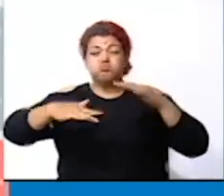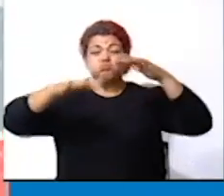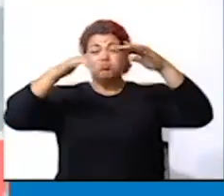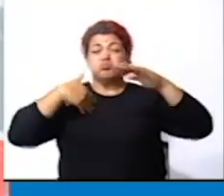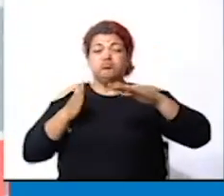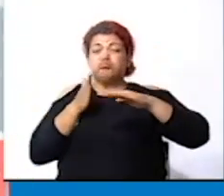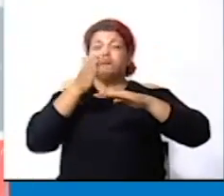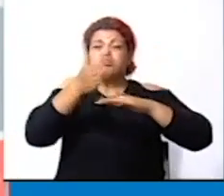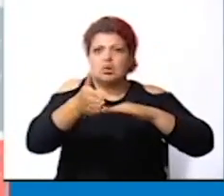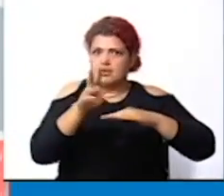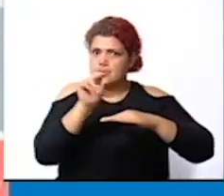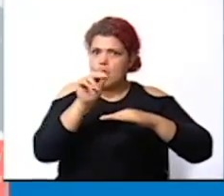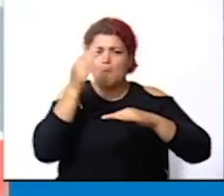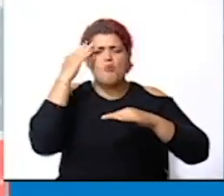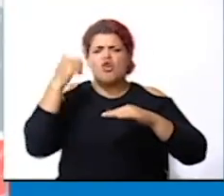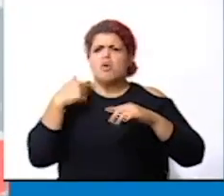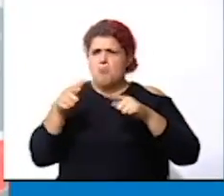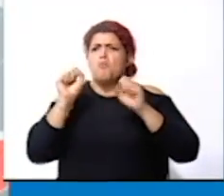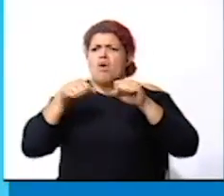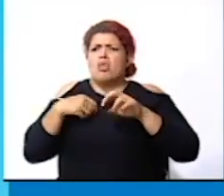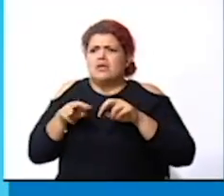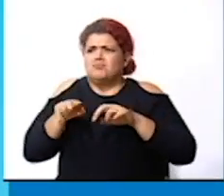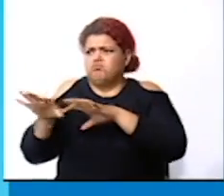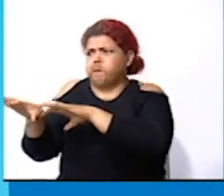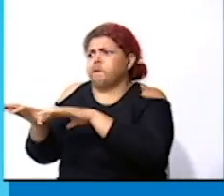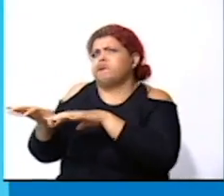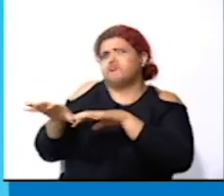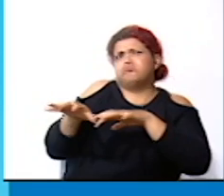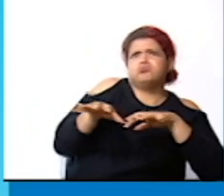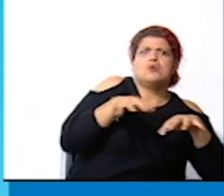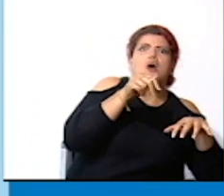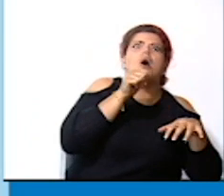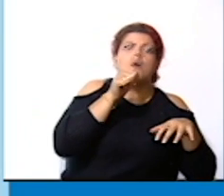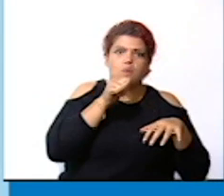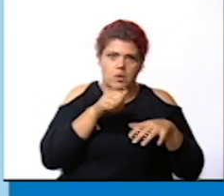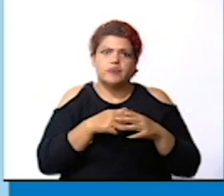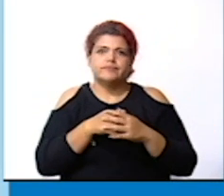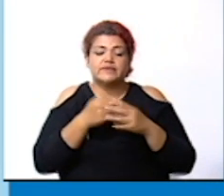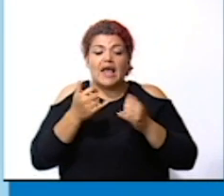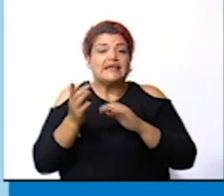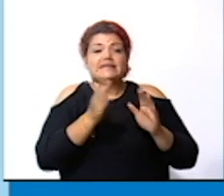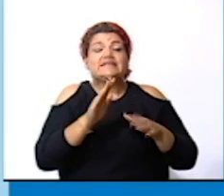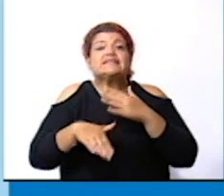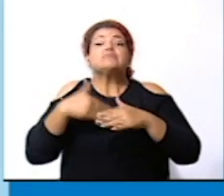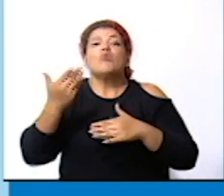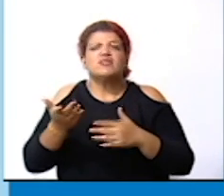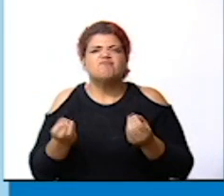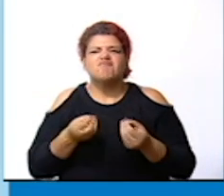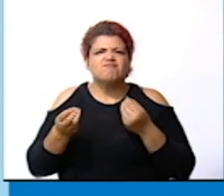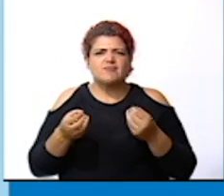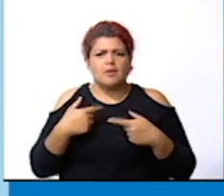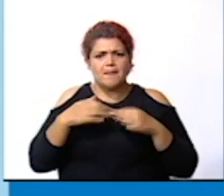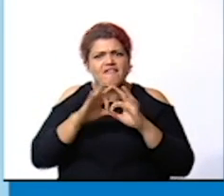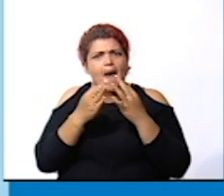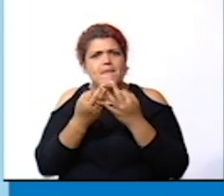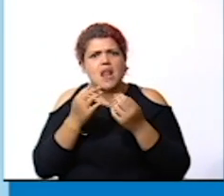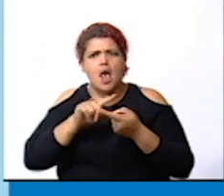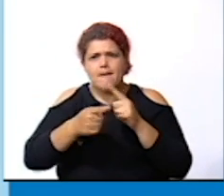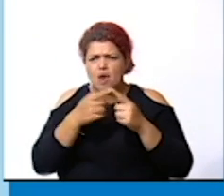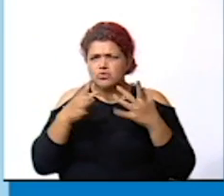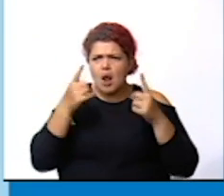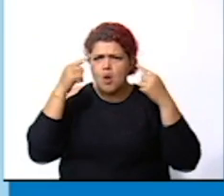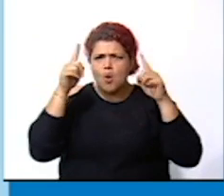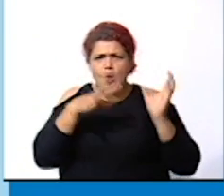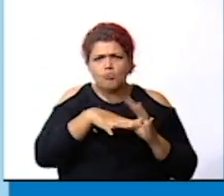ya que podrías ser atrapado por la corriente después verifica que toda tu familia y amigos hayan